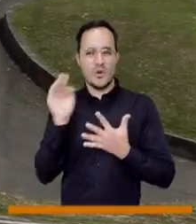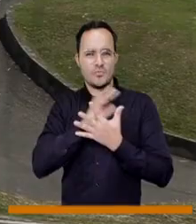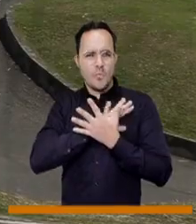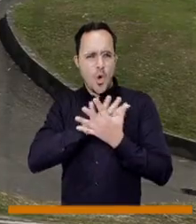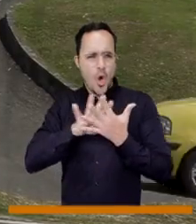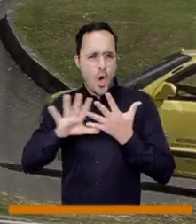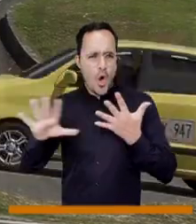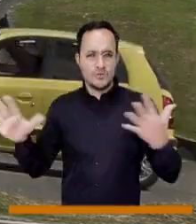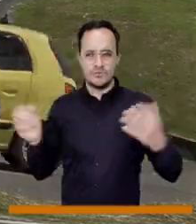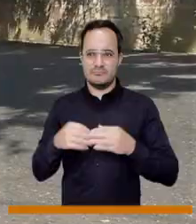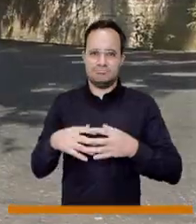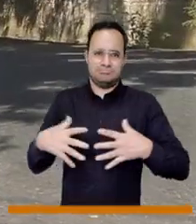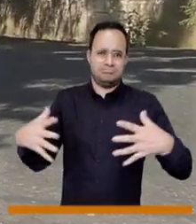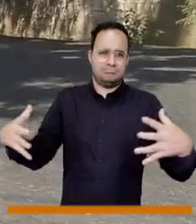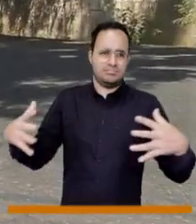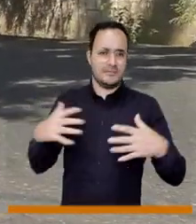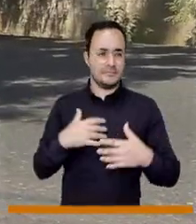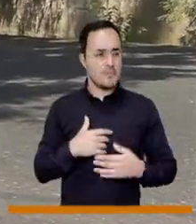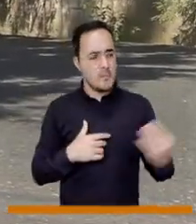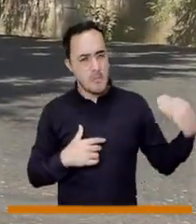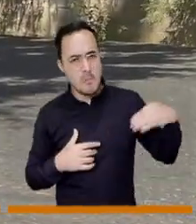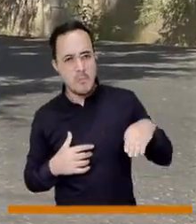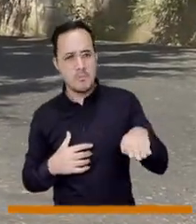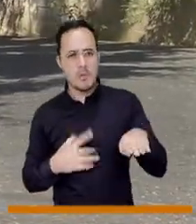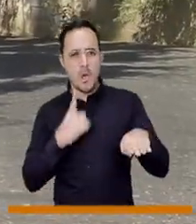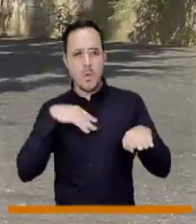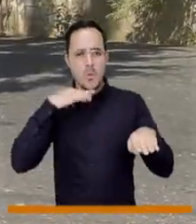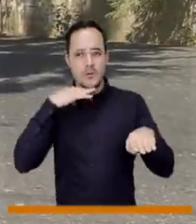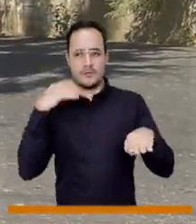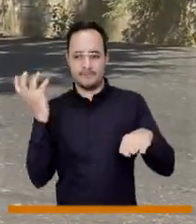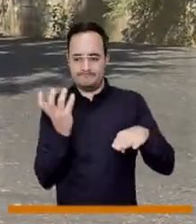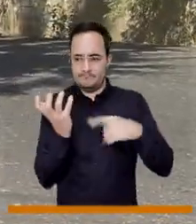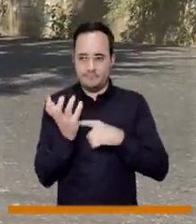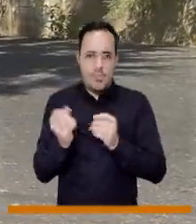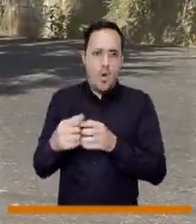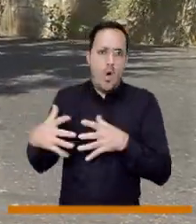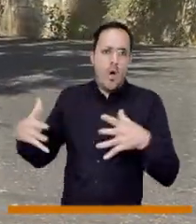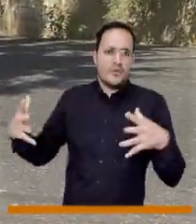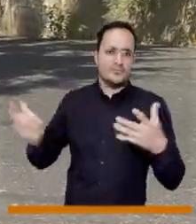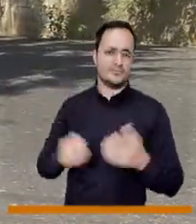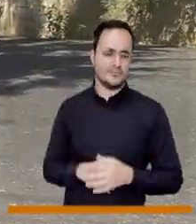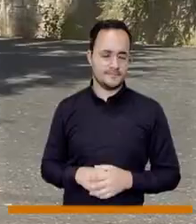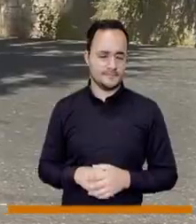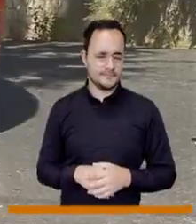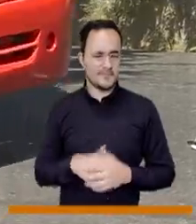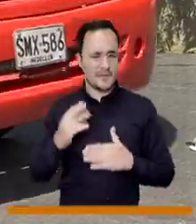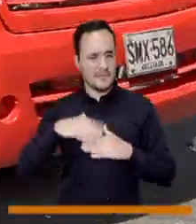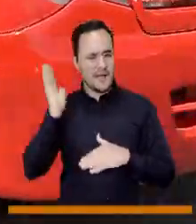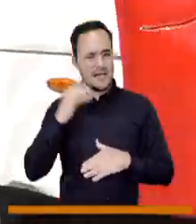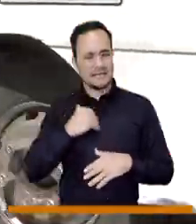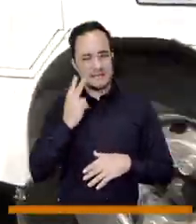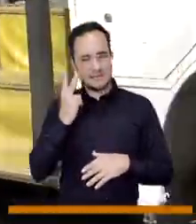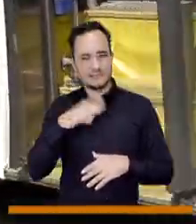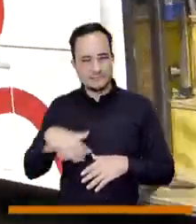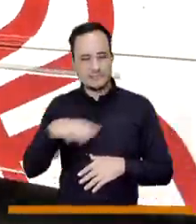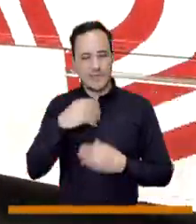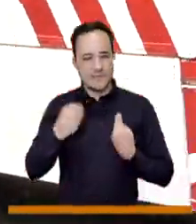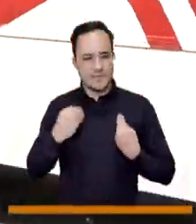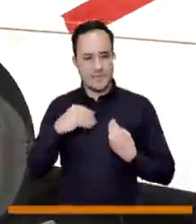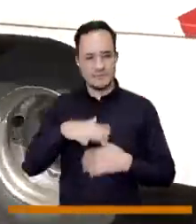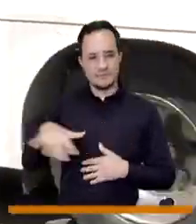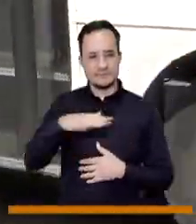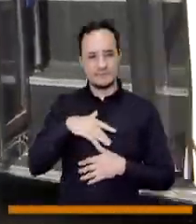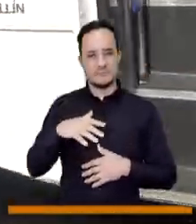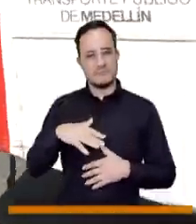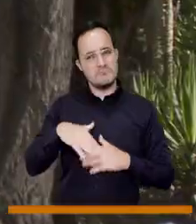y el, conducciones Palenque no abastece, sobre todo en las mañanas. La mayoría de las personas que vivimos en